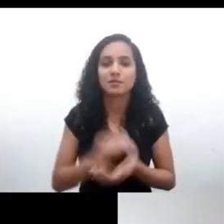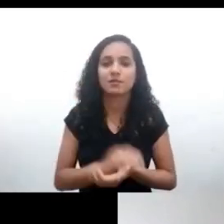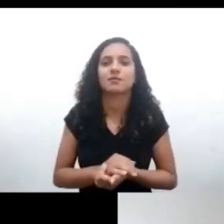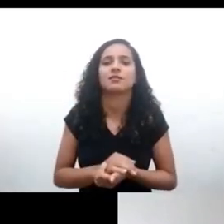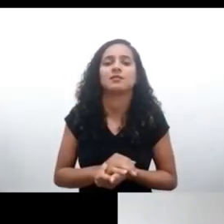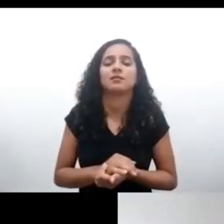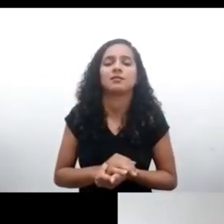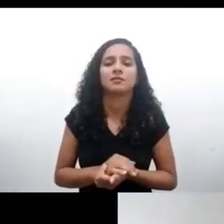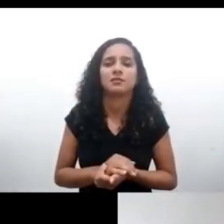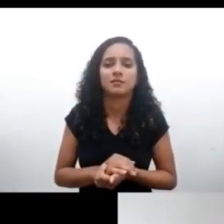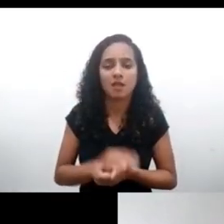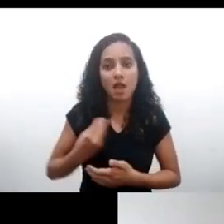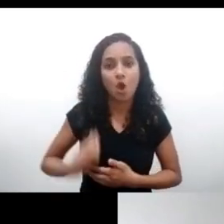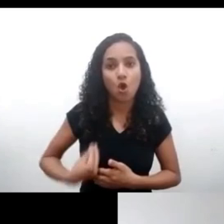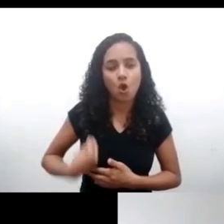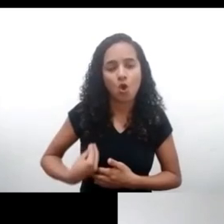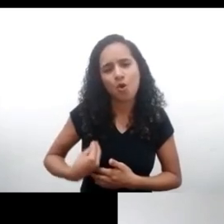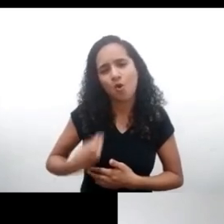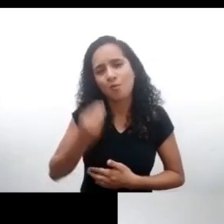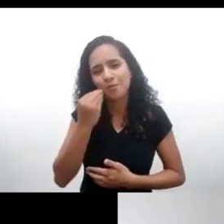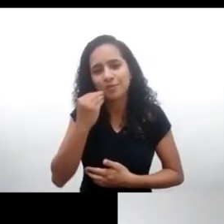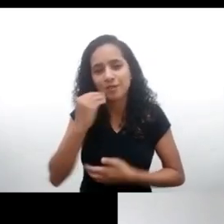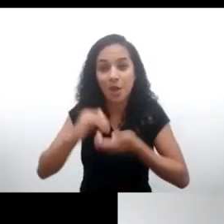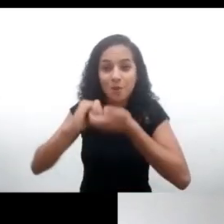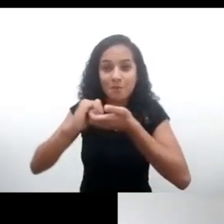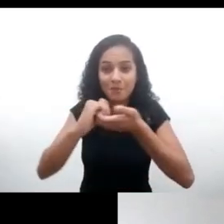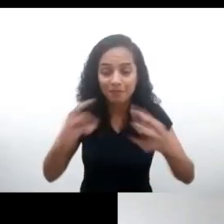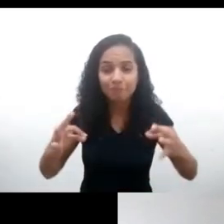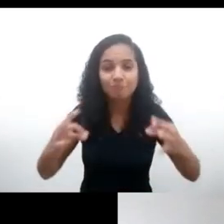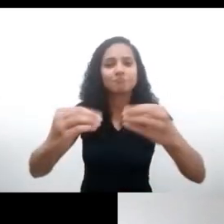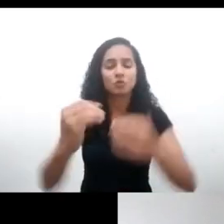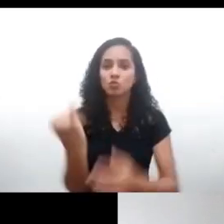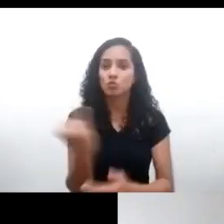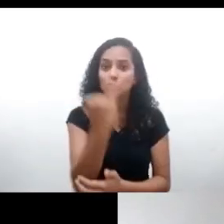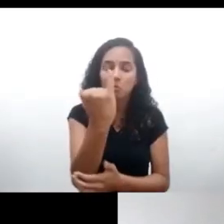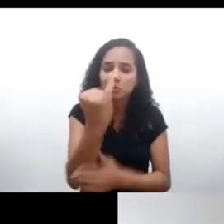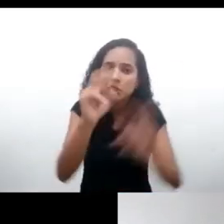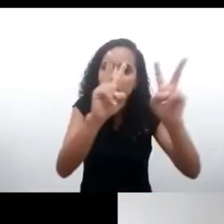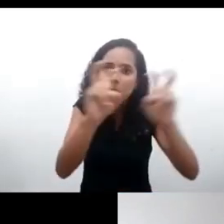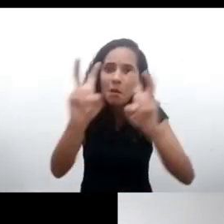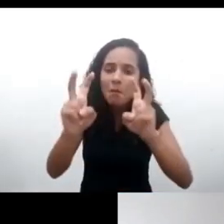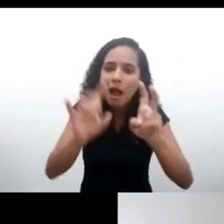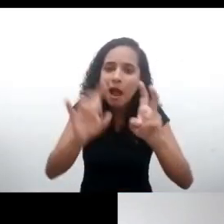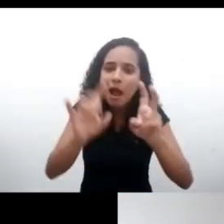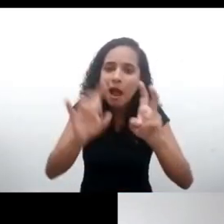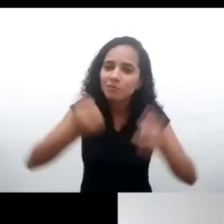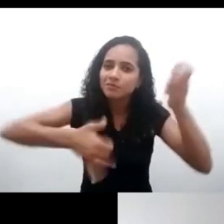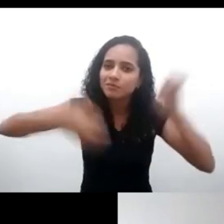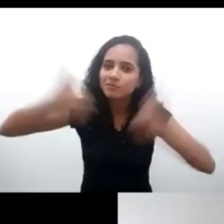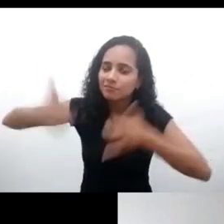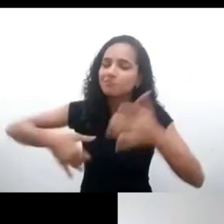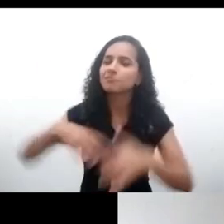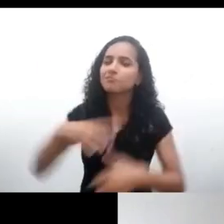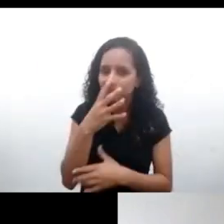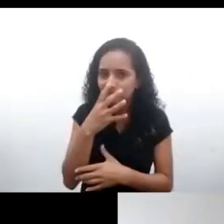agradecer la oportunidad de participar y saludar todas las charlas, felicitar por las charlas que fueron todas